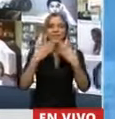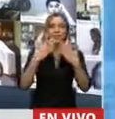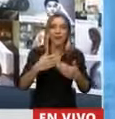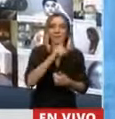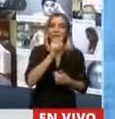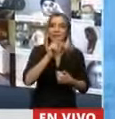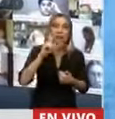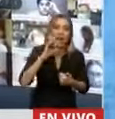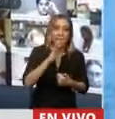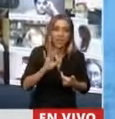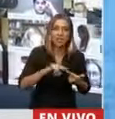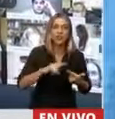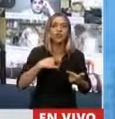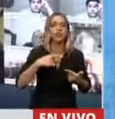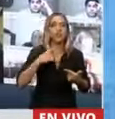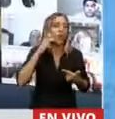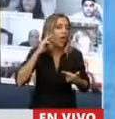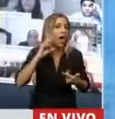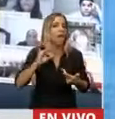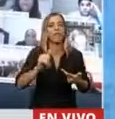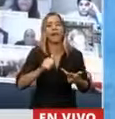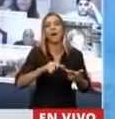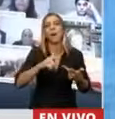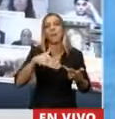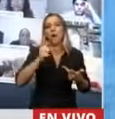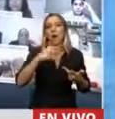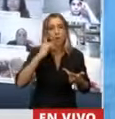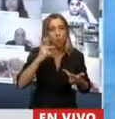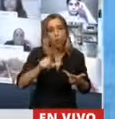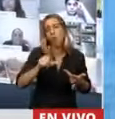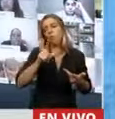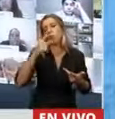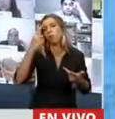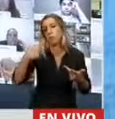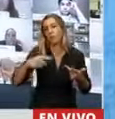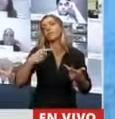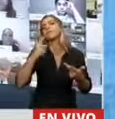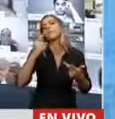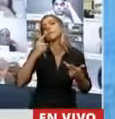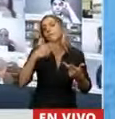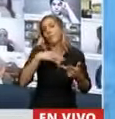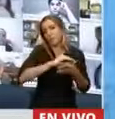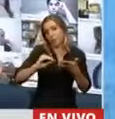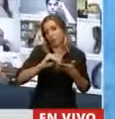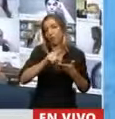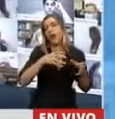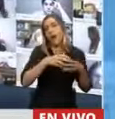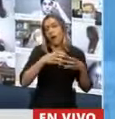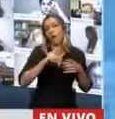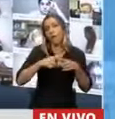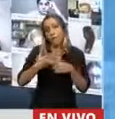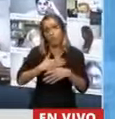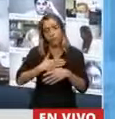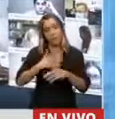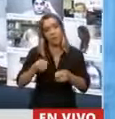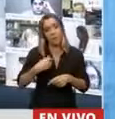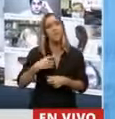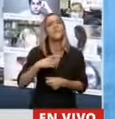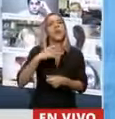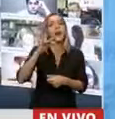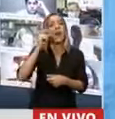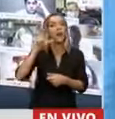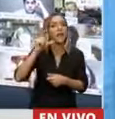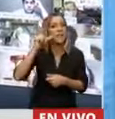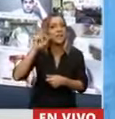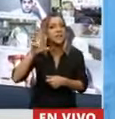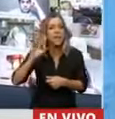Najul, a los miembros de la Comisión de Salud de nuestro interbloque, Gonzalo del Cerro, Carmen Polledo,